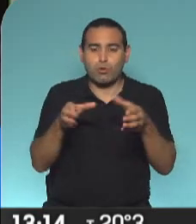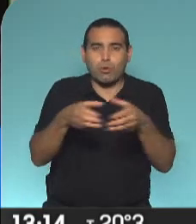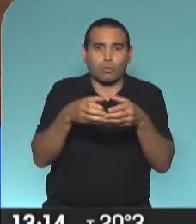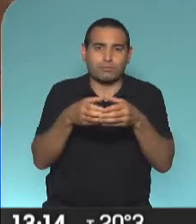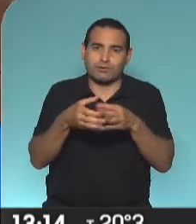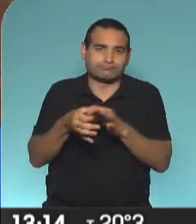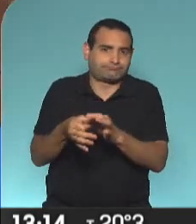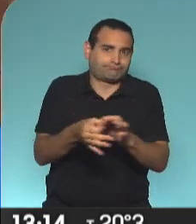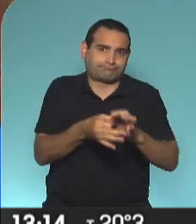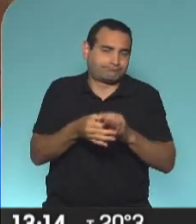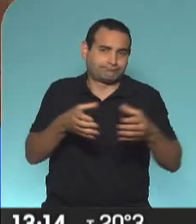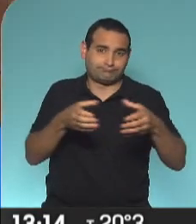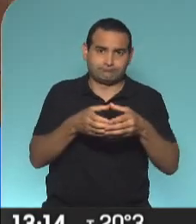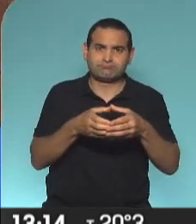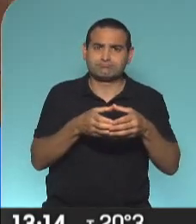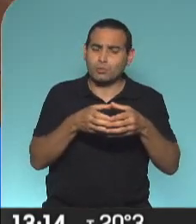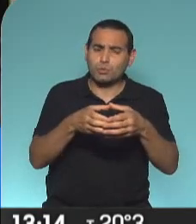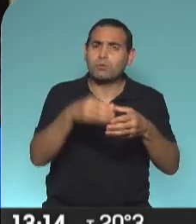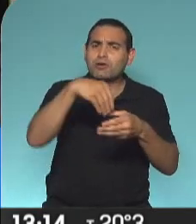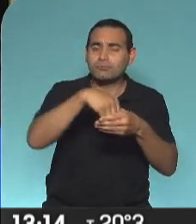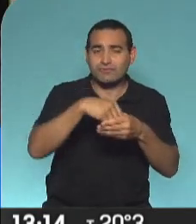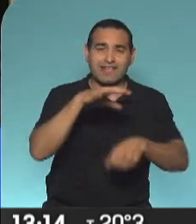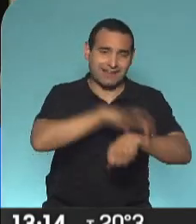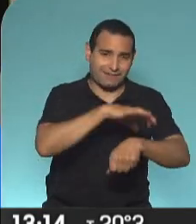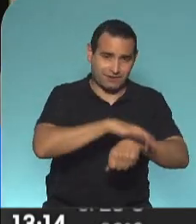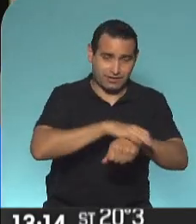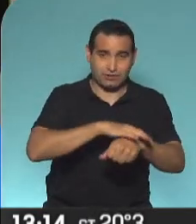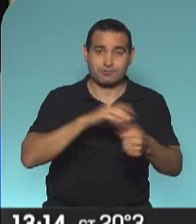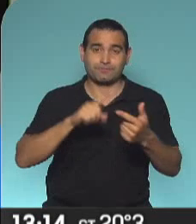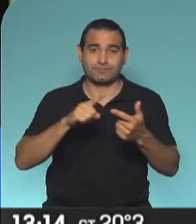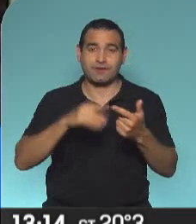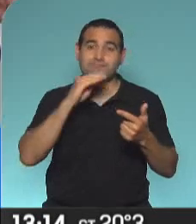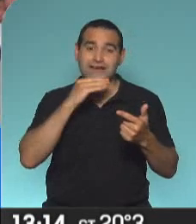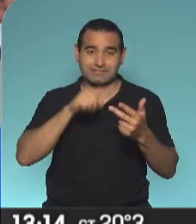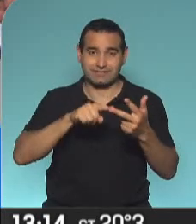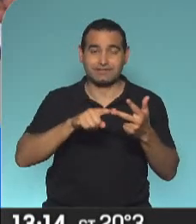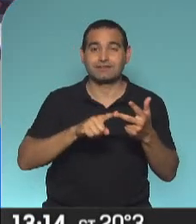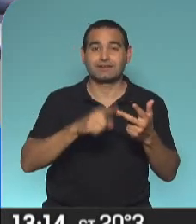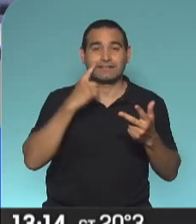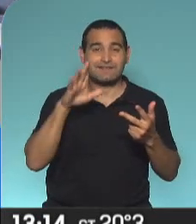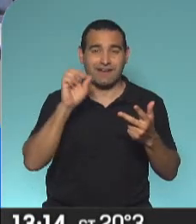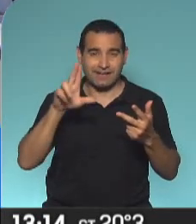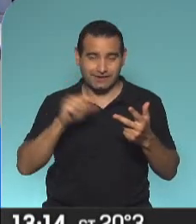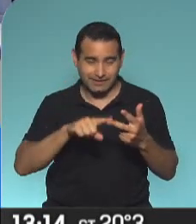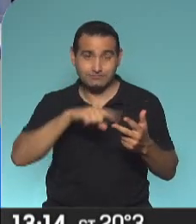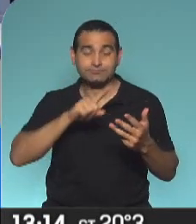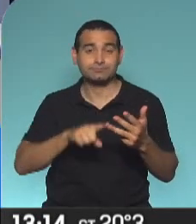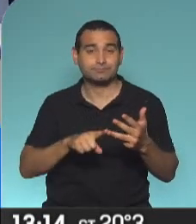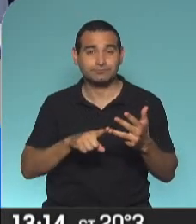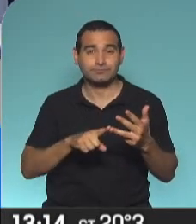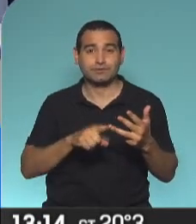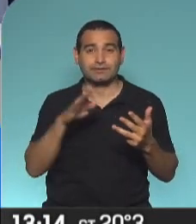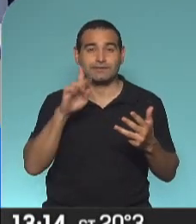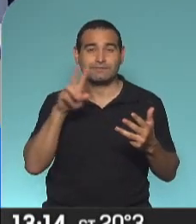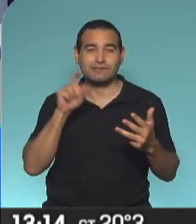más íntimo, porque estaba acompañado por Santiago Cafiero, por Sergio Massa, por Vilma Ibarra, por Julio